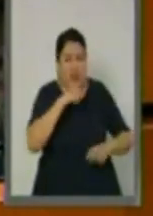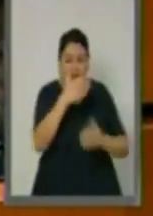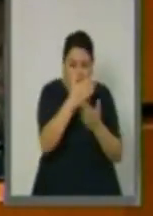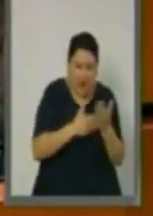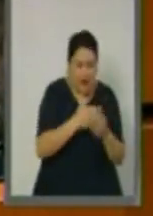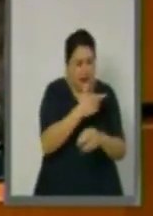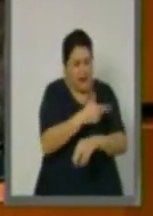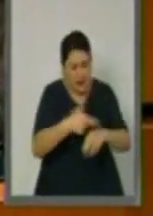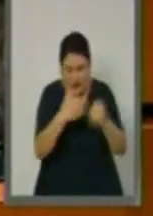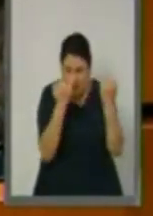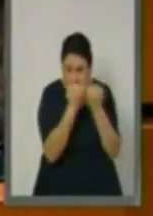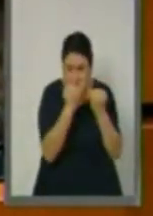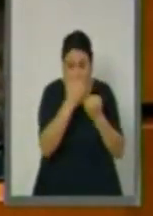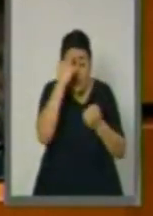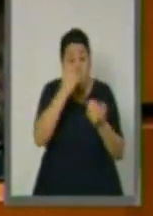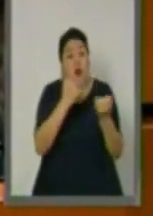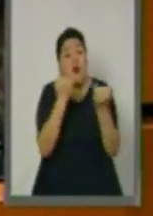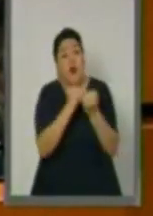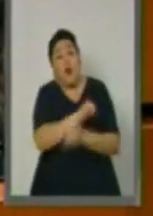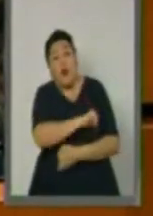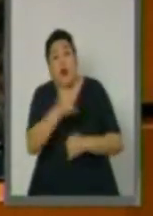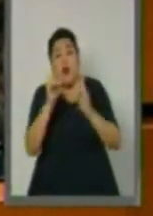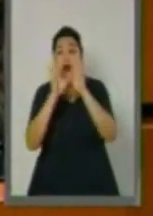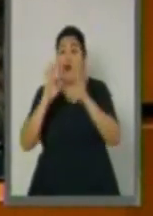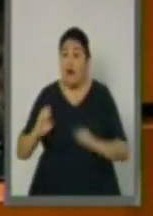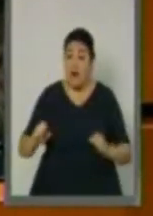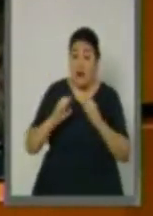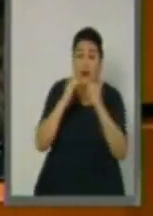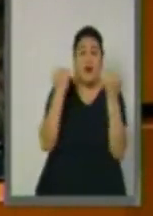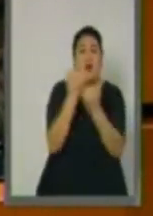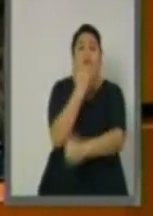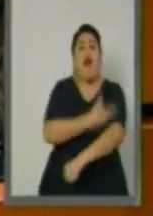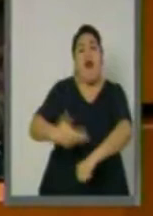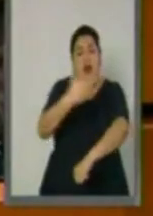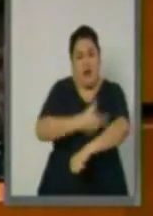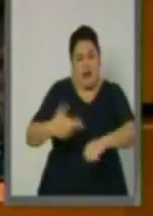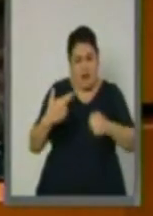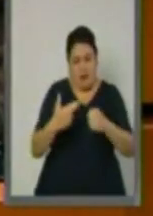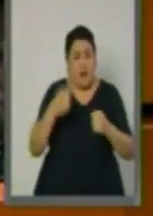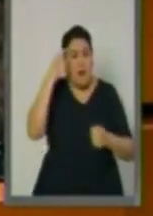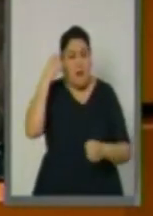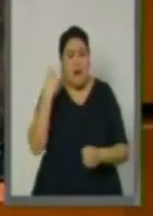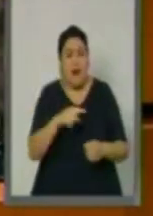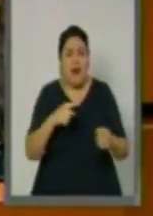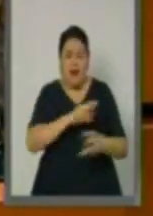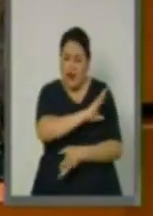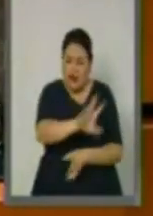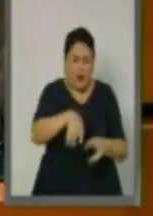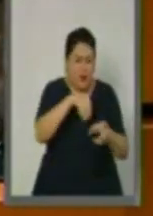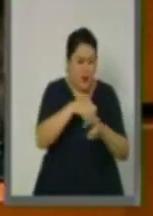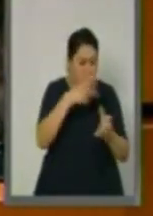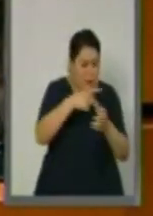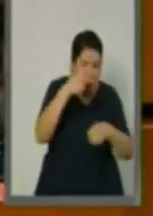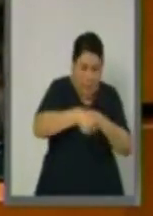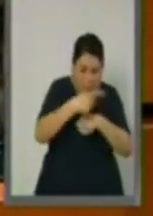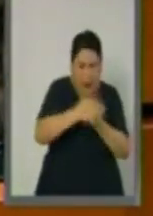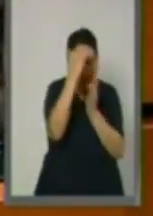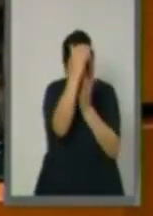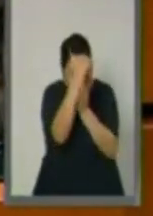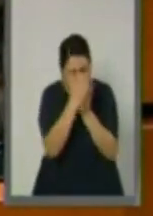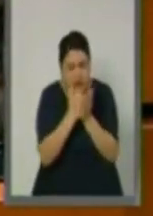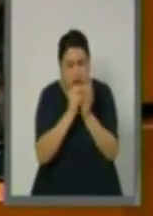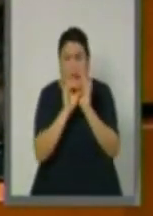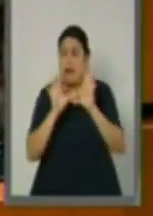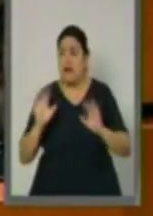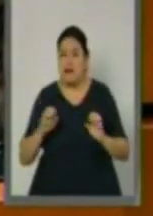al mismo nivel que la respuesta ante emergencias y avanzar hacia una gestión integrada de riesgos, señalando que se